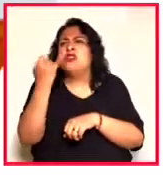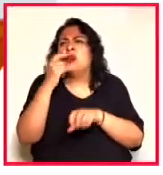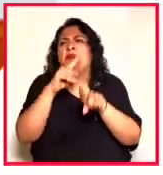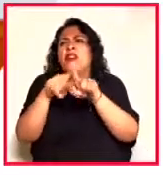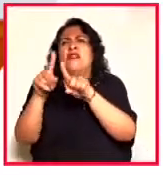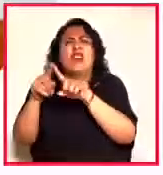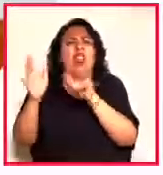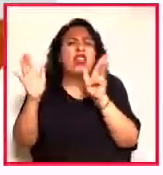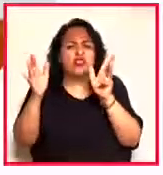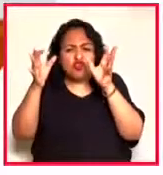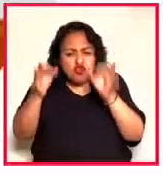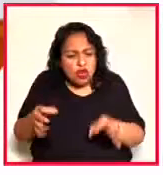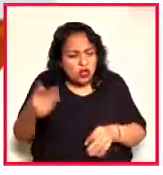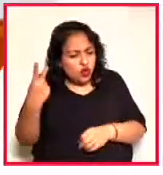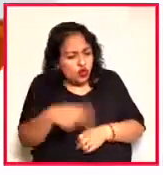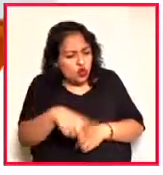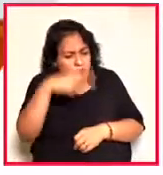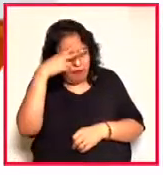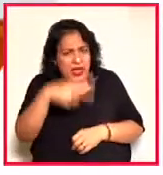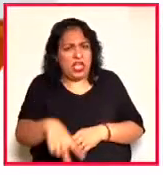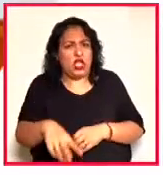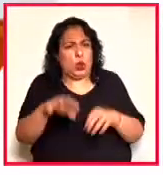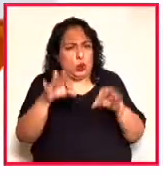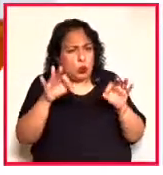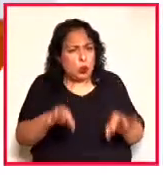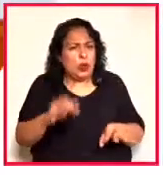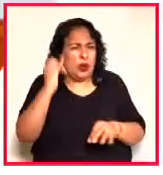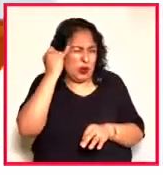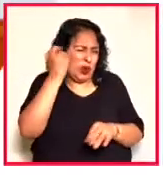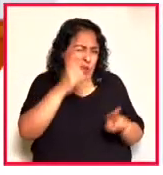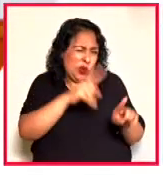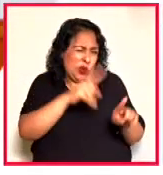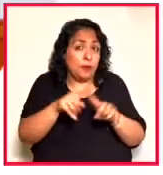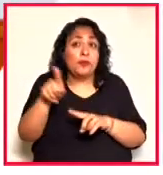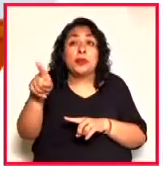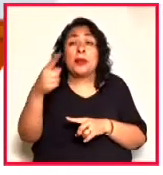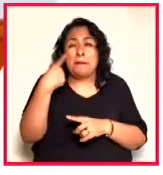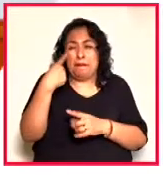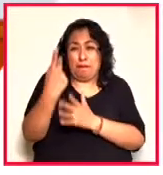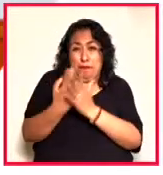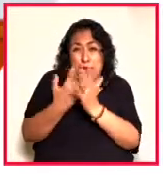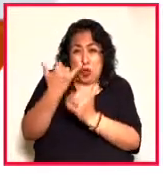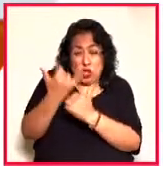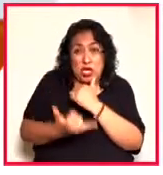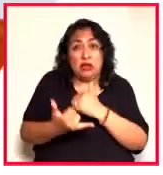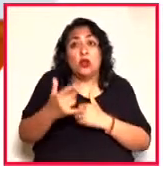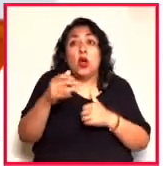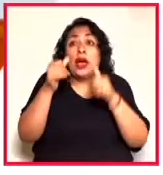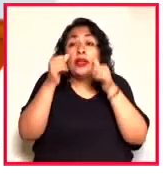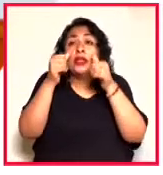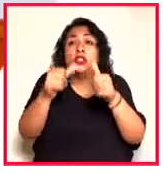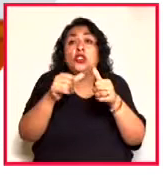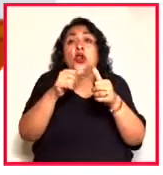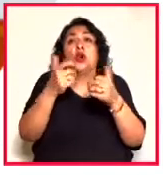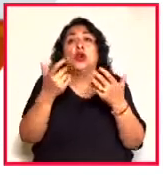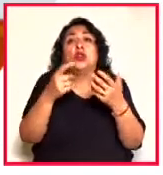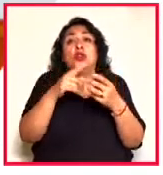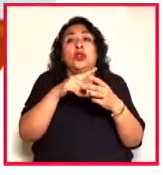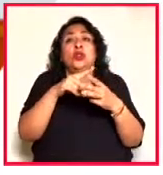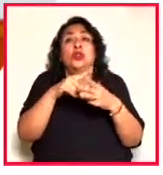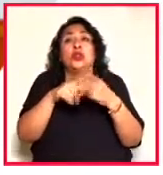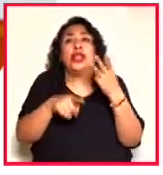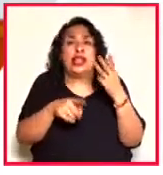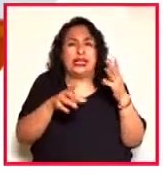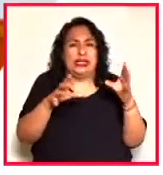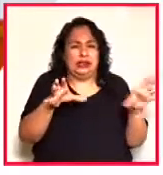de México. De la manera en que está concebido el proyecto, va a atender a tres segmentos.